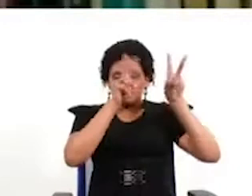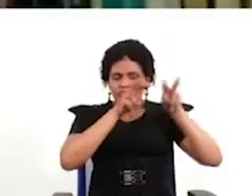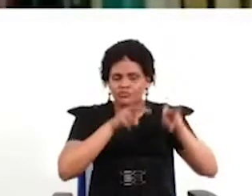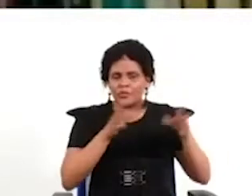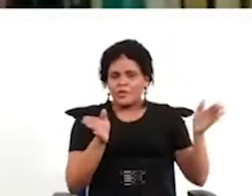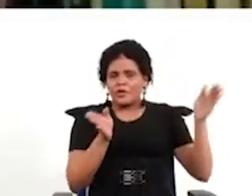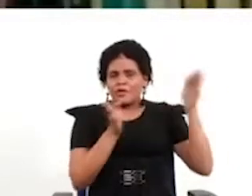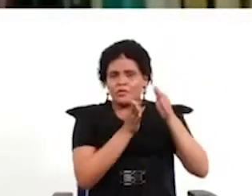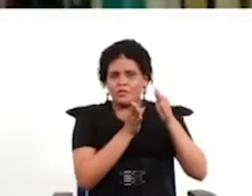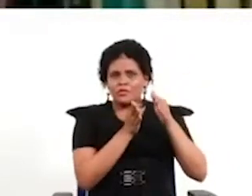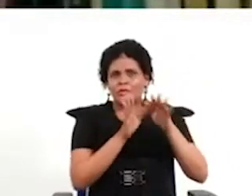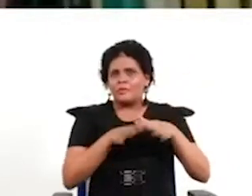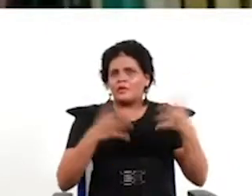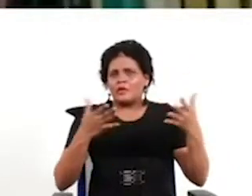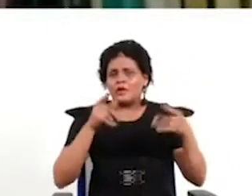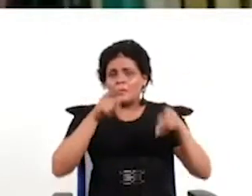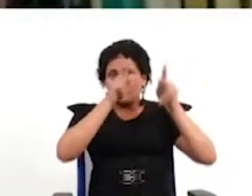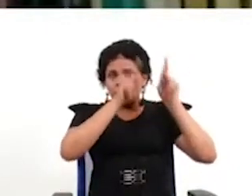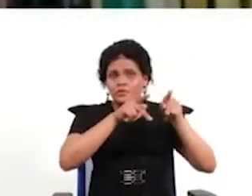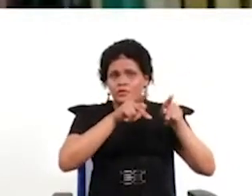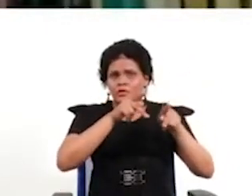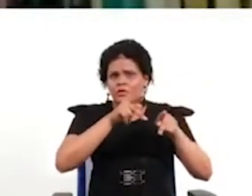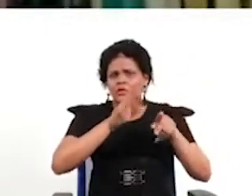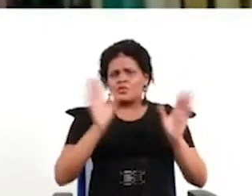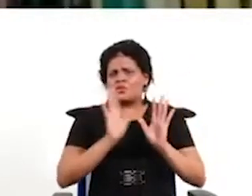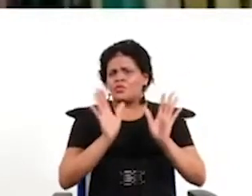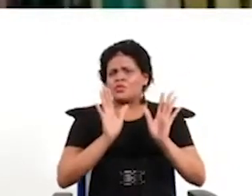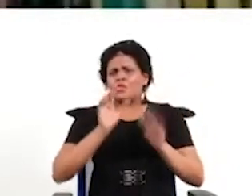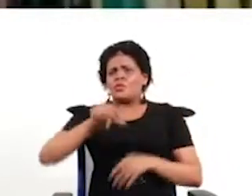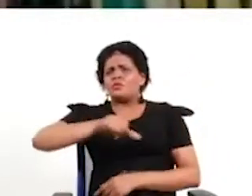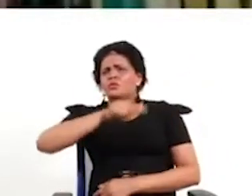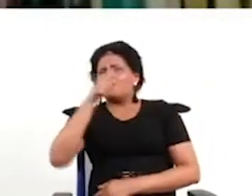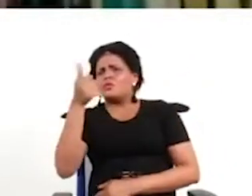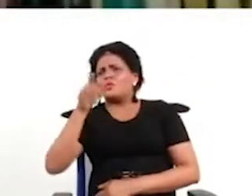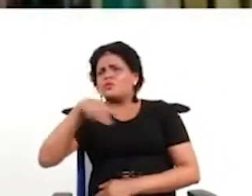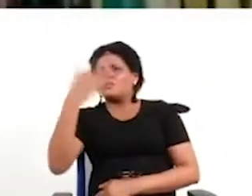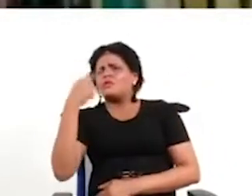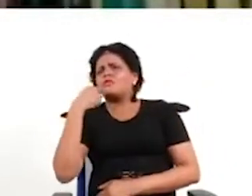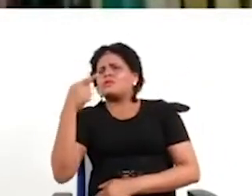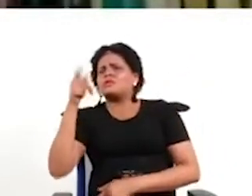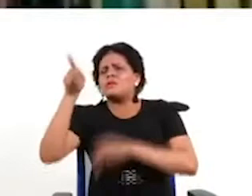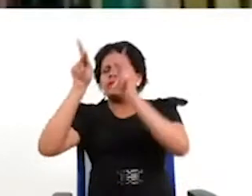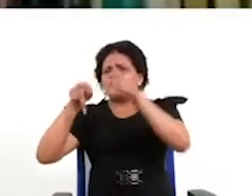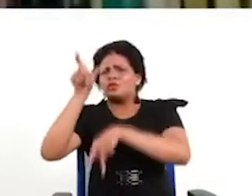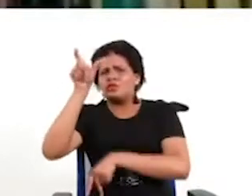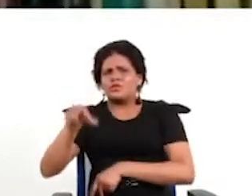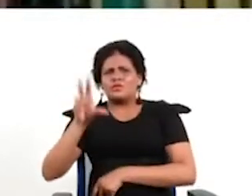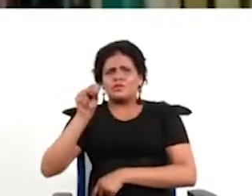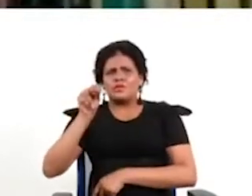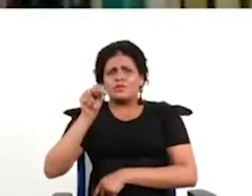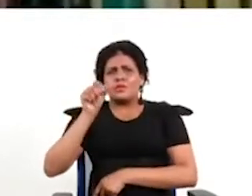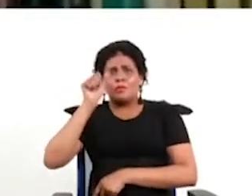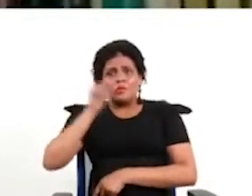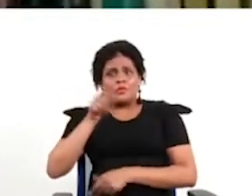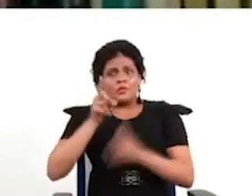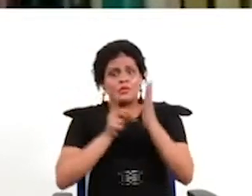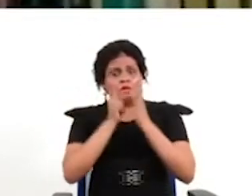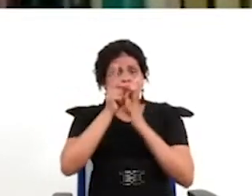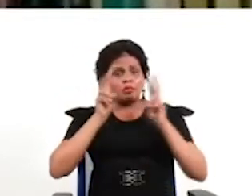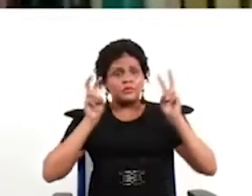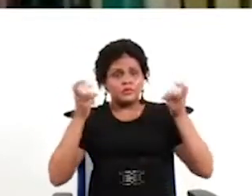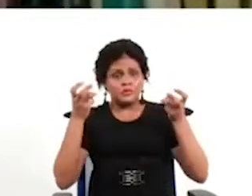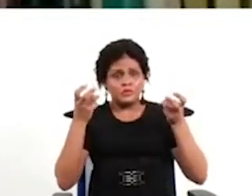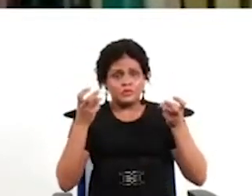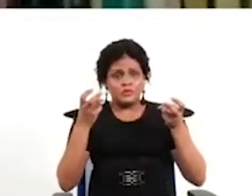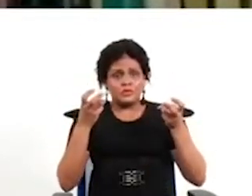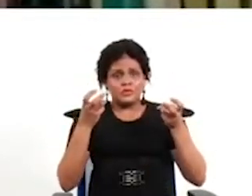y qué vamos a hacer para que la ciudadanía después nos diga pero no eso no fue lo que discutimos entonces es asumir la complejidad del tema y empezar